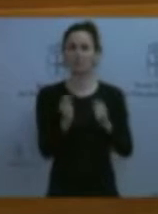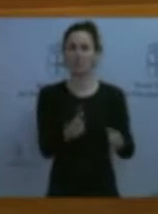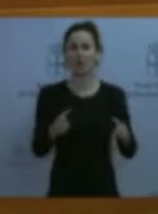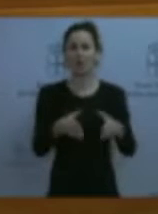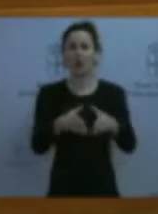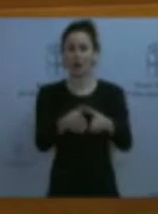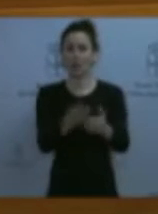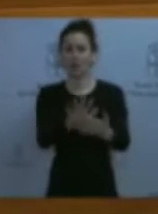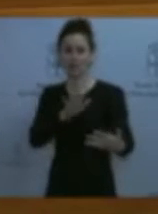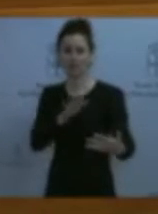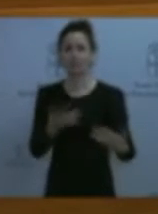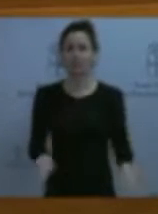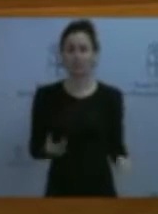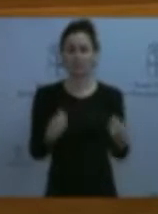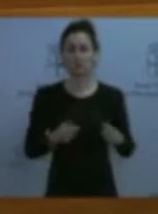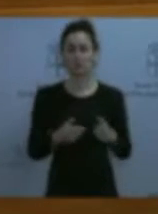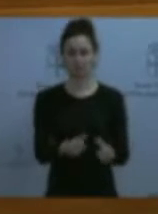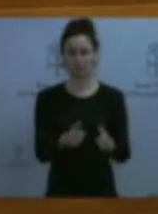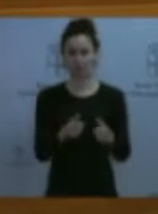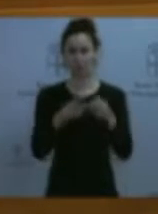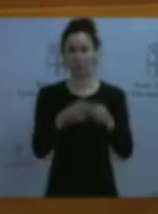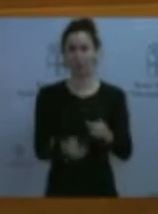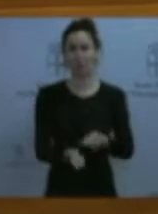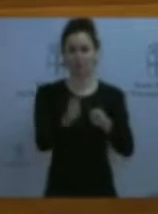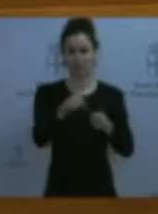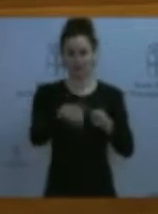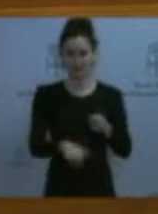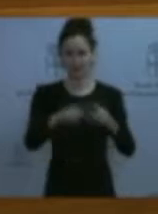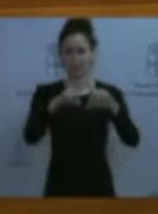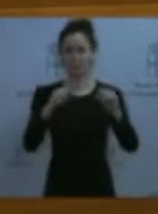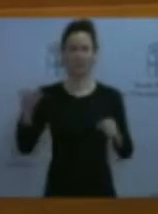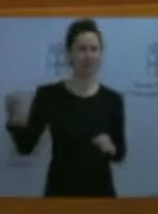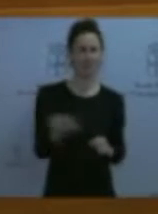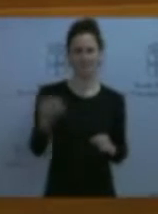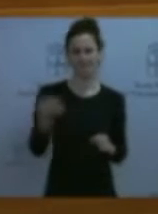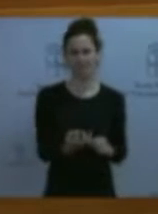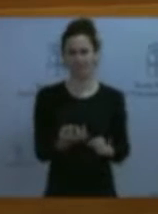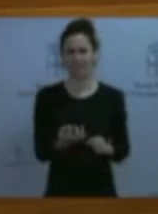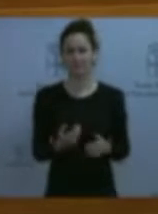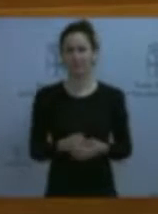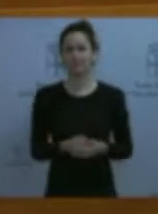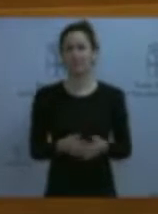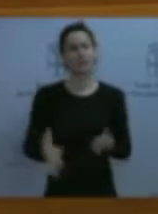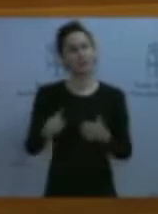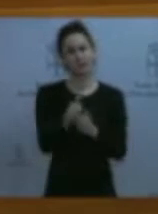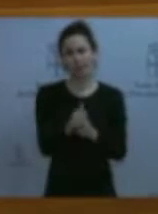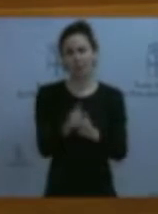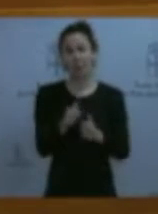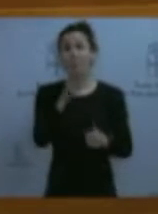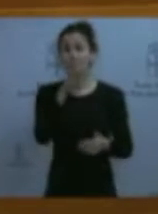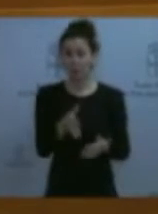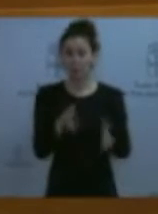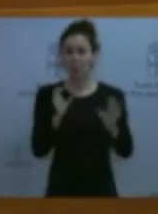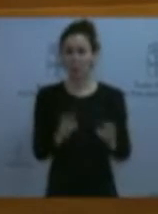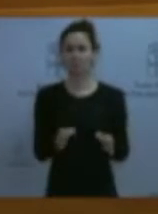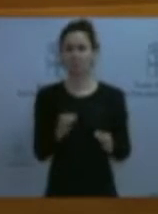mayores. El sector pesquero asturiano debe de ser, por tanto, prioritario porque es